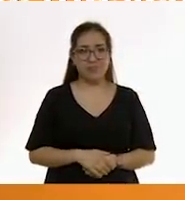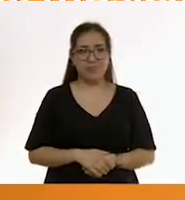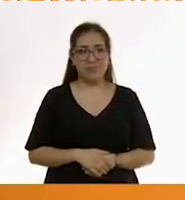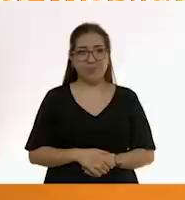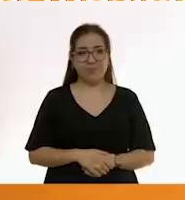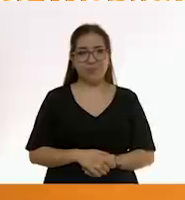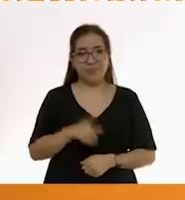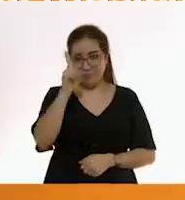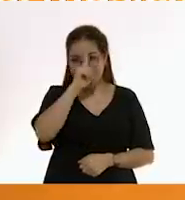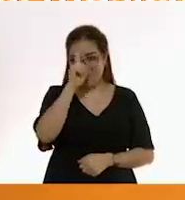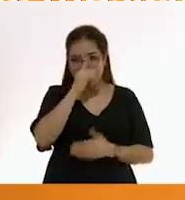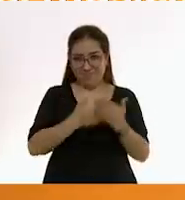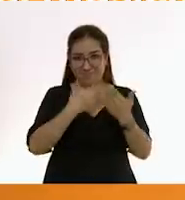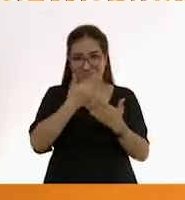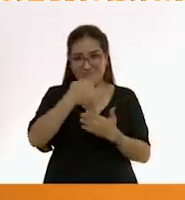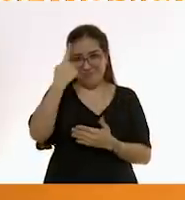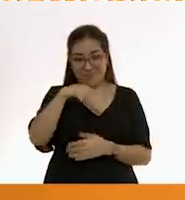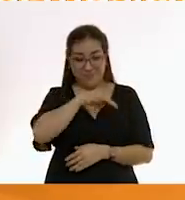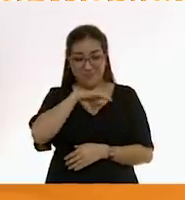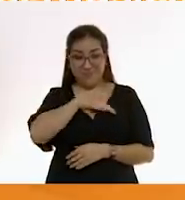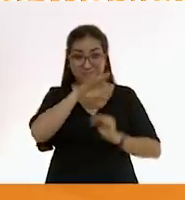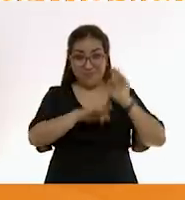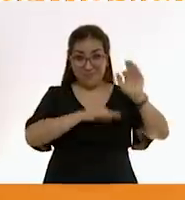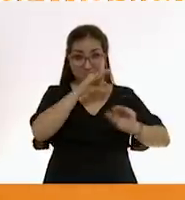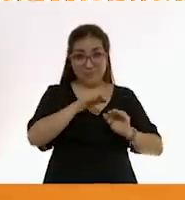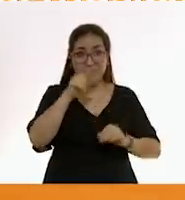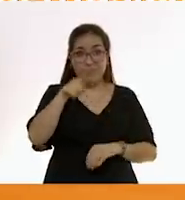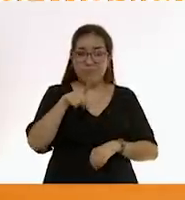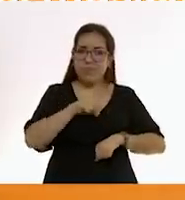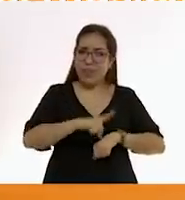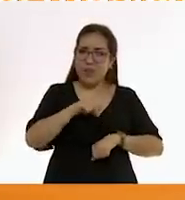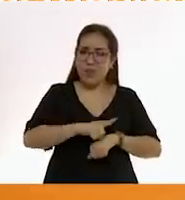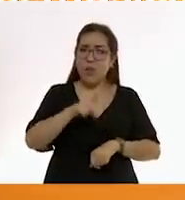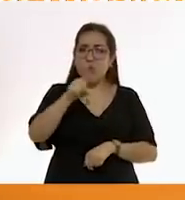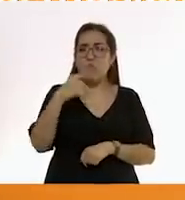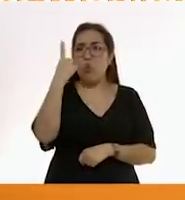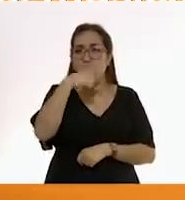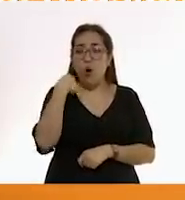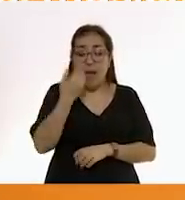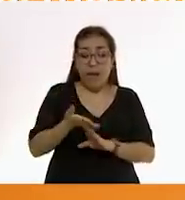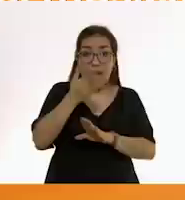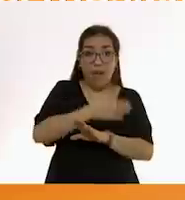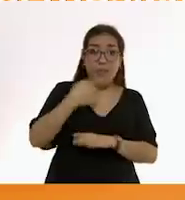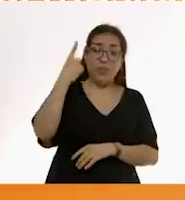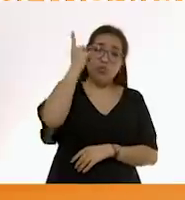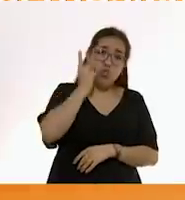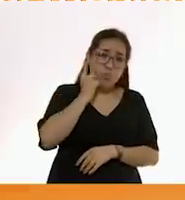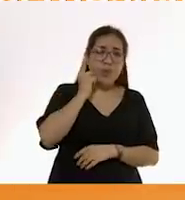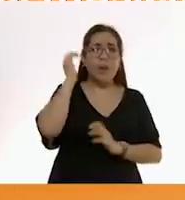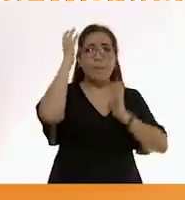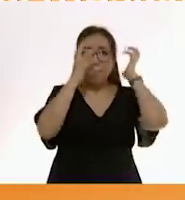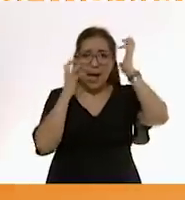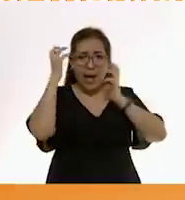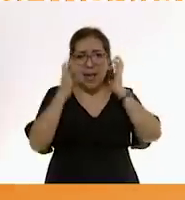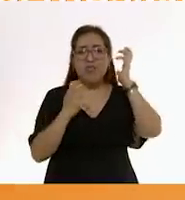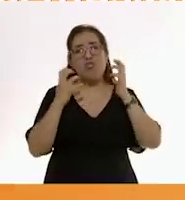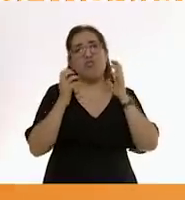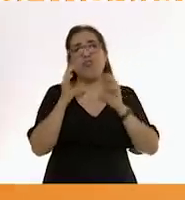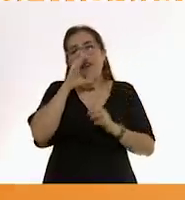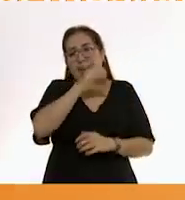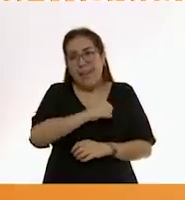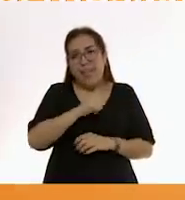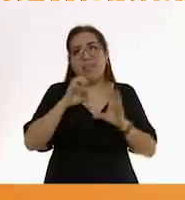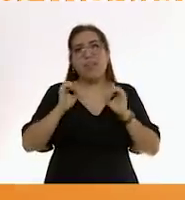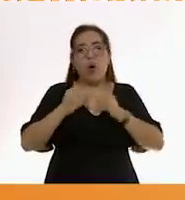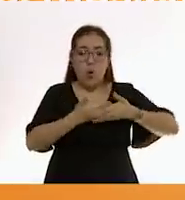para una crianza amorosa. Crea una rutina relajante para la hora de dormir. Un baño, música suave y